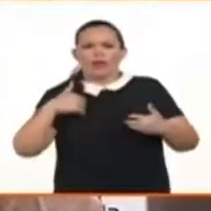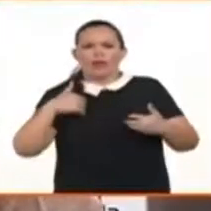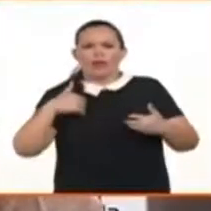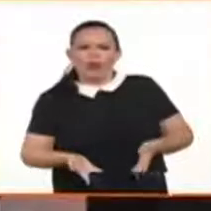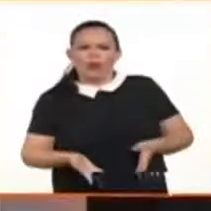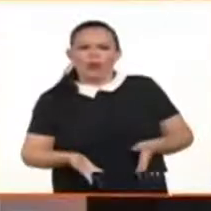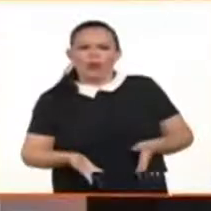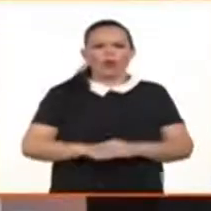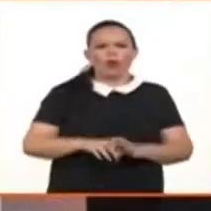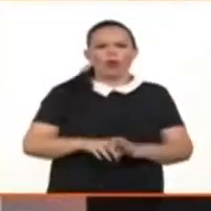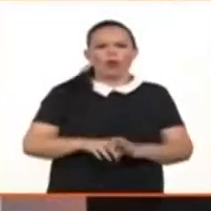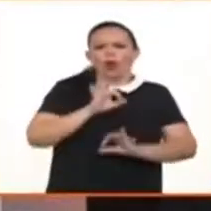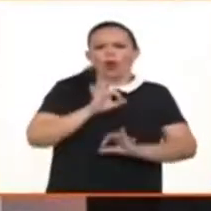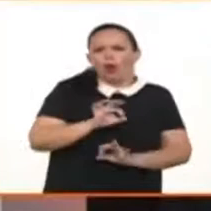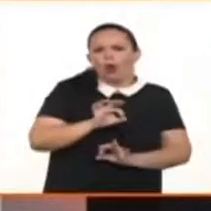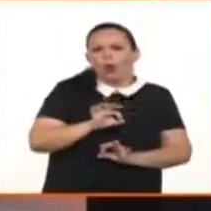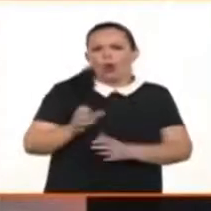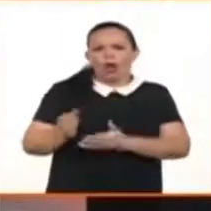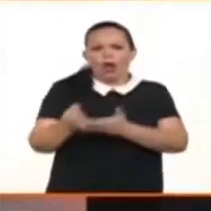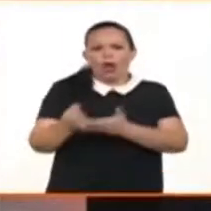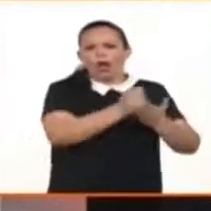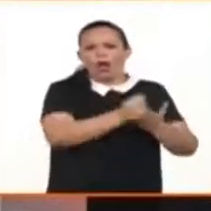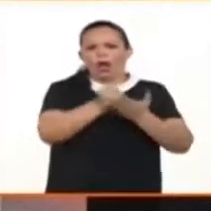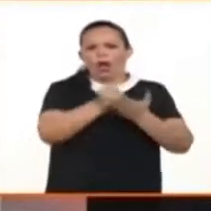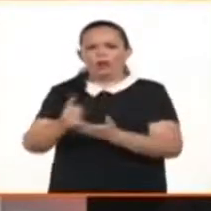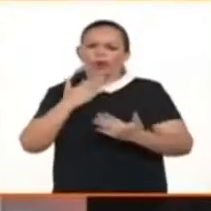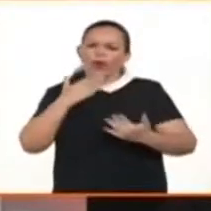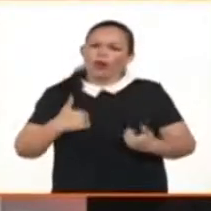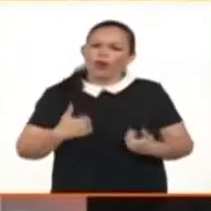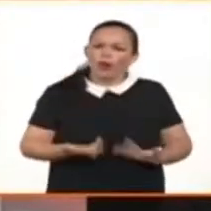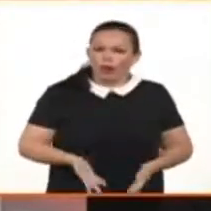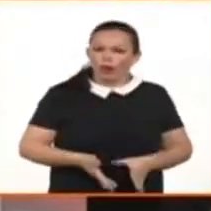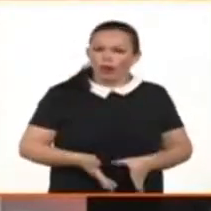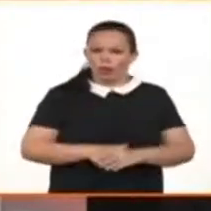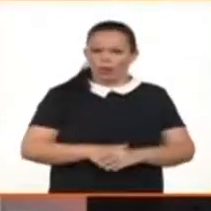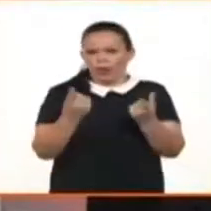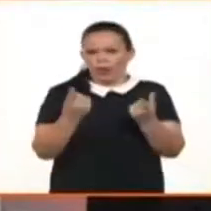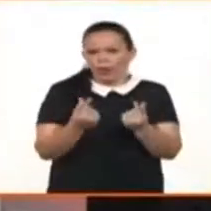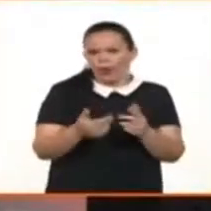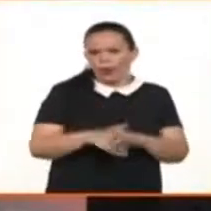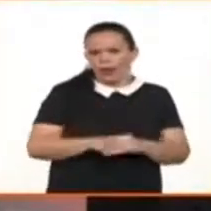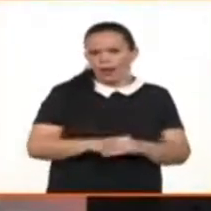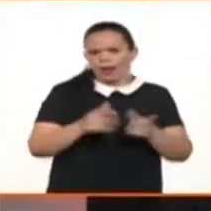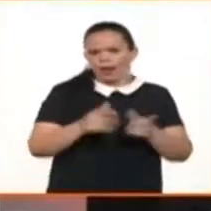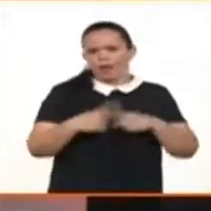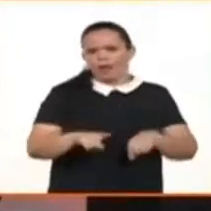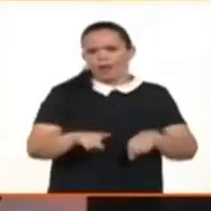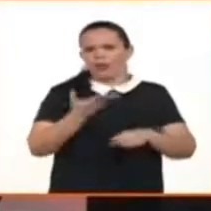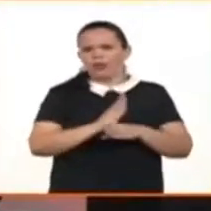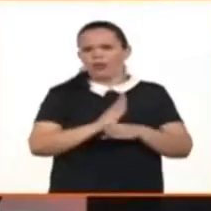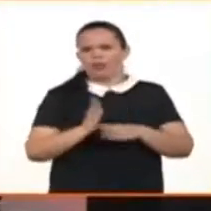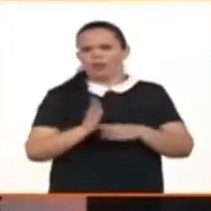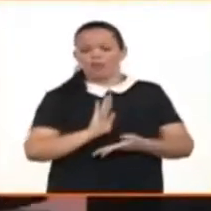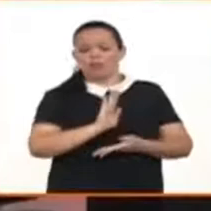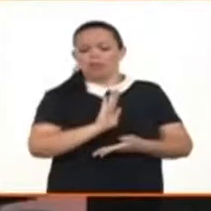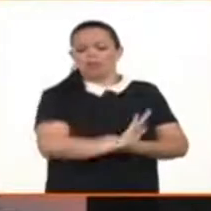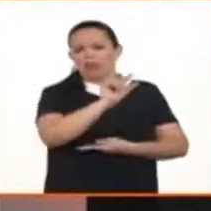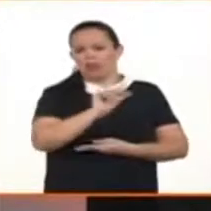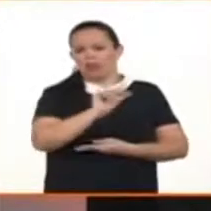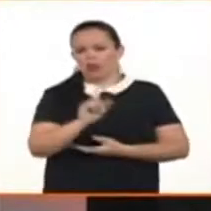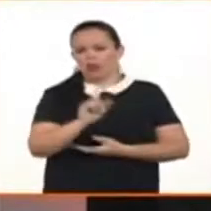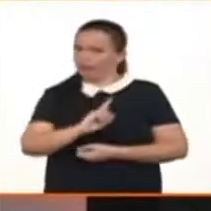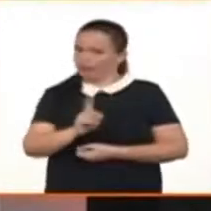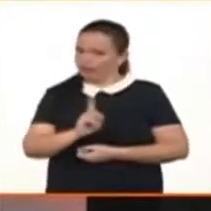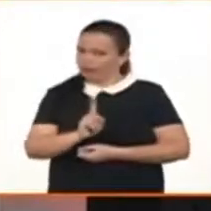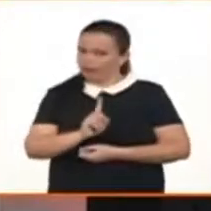régimen mixto. Pero eso no implica que va a haber desprotección para las personas vulnerables dentro de esa relación de pareja, sino que tiene que